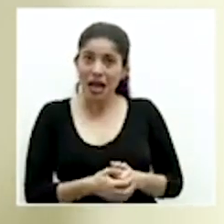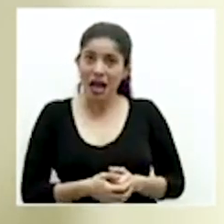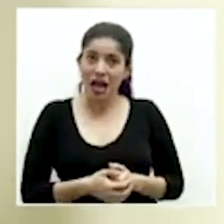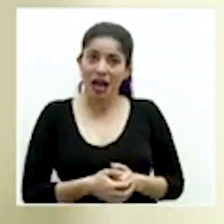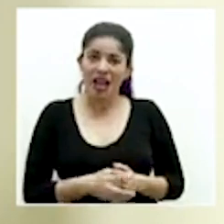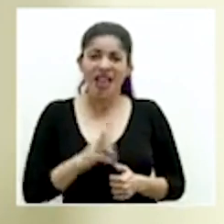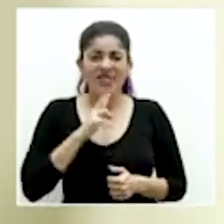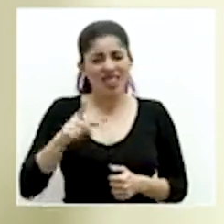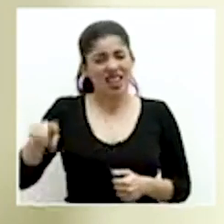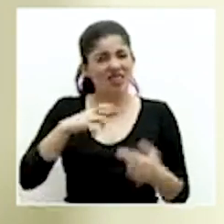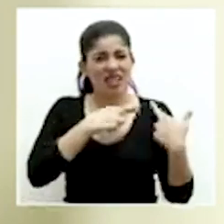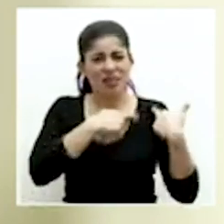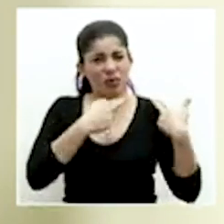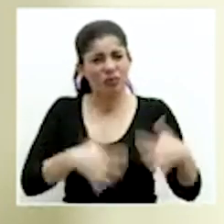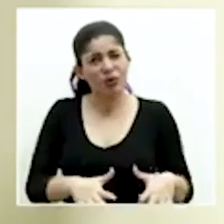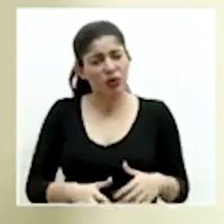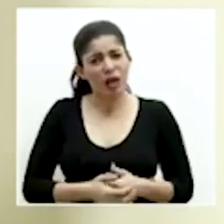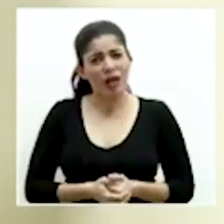deberás son irresponsables.